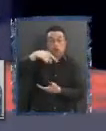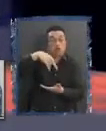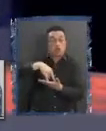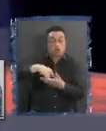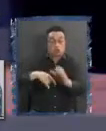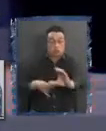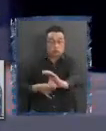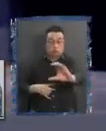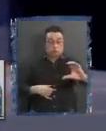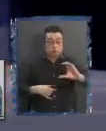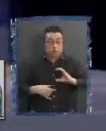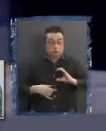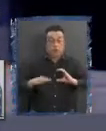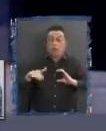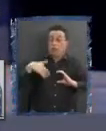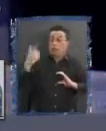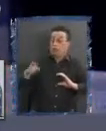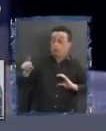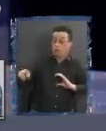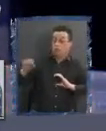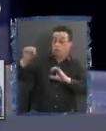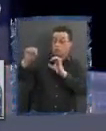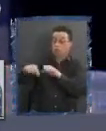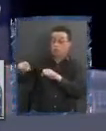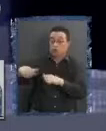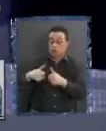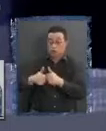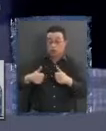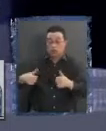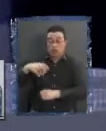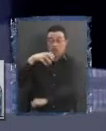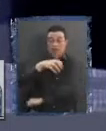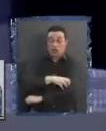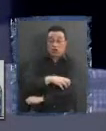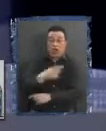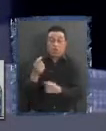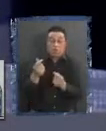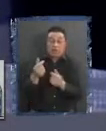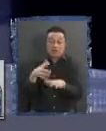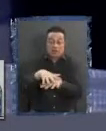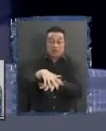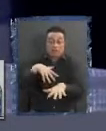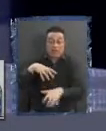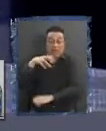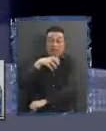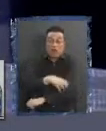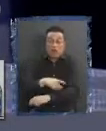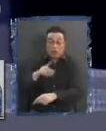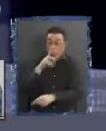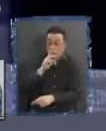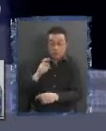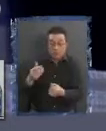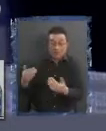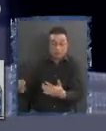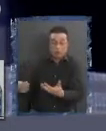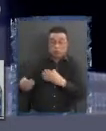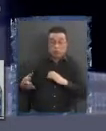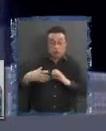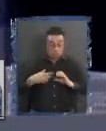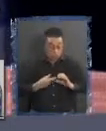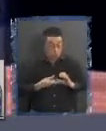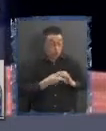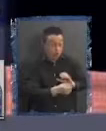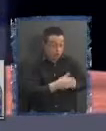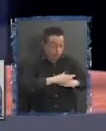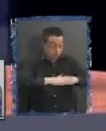después me aprueba el presupuesto mi consejo regional, que es muy parecido a la asamblea regional que está acá. Es verdad. Pero después para comprar un computador tengo que